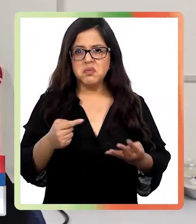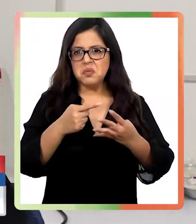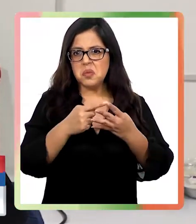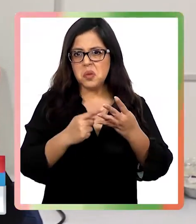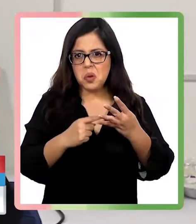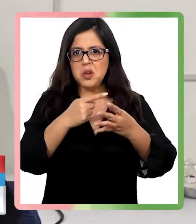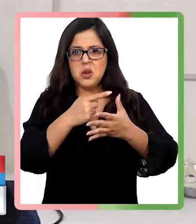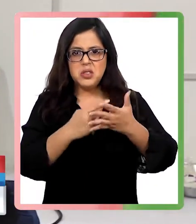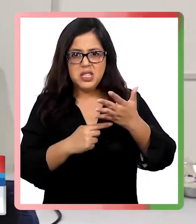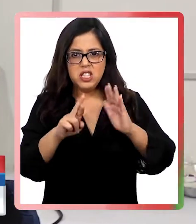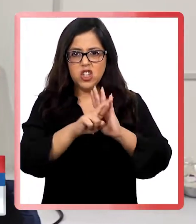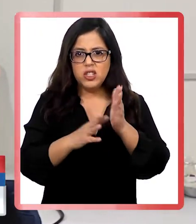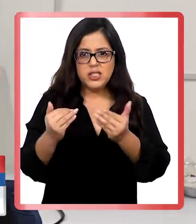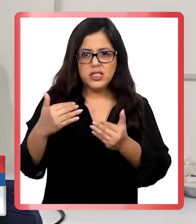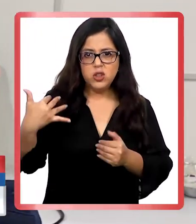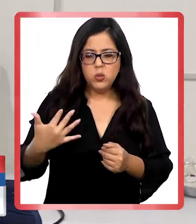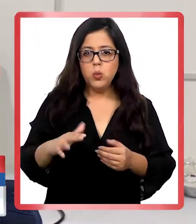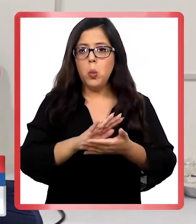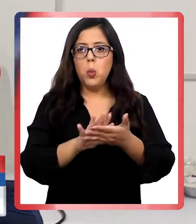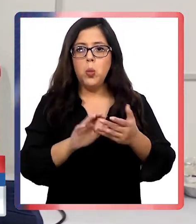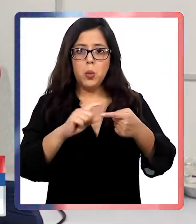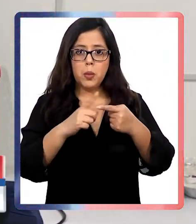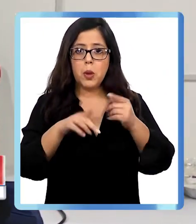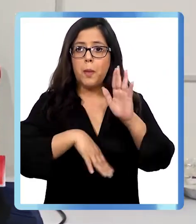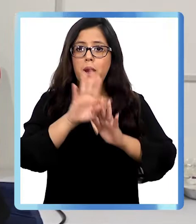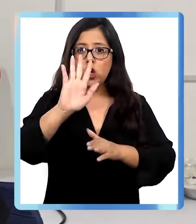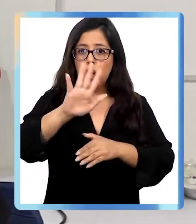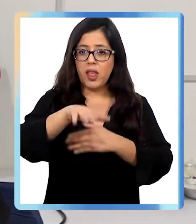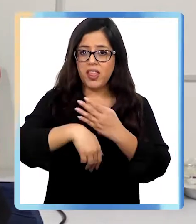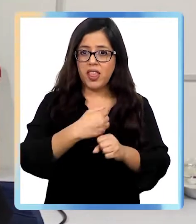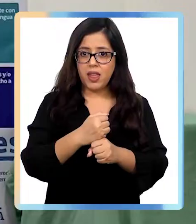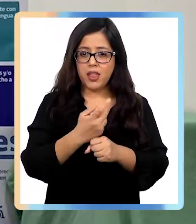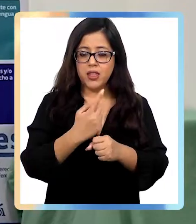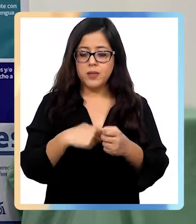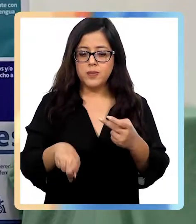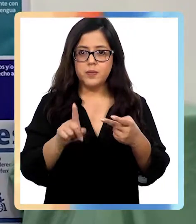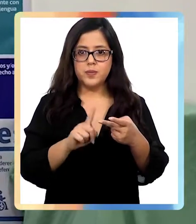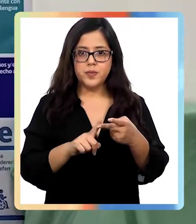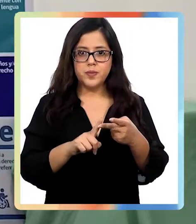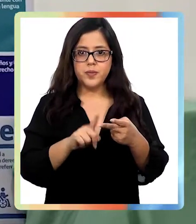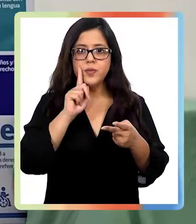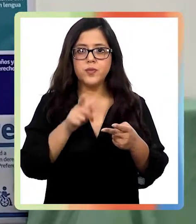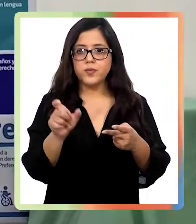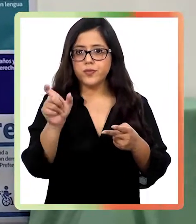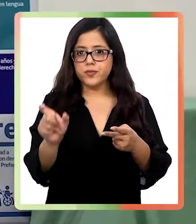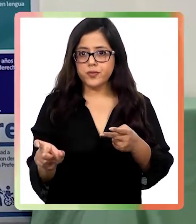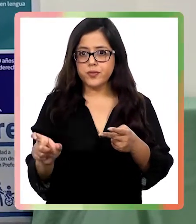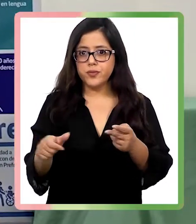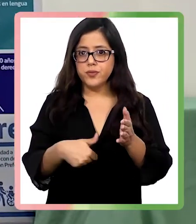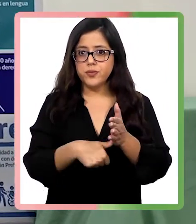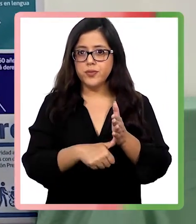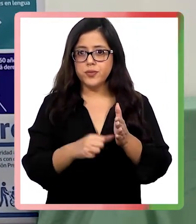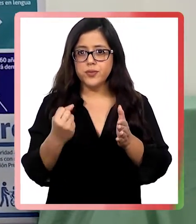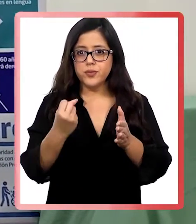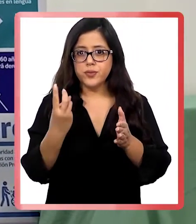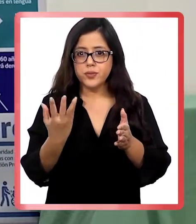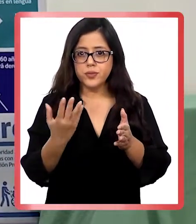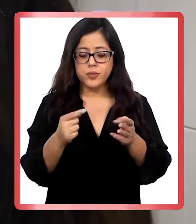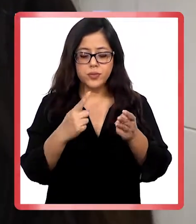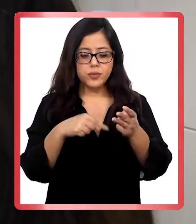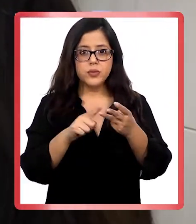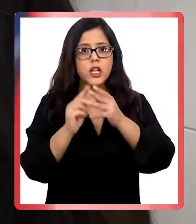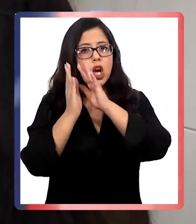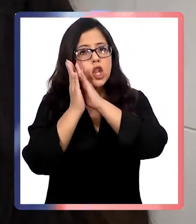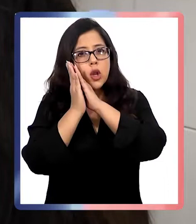grandes requisitos. Primero, ser mayor de edad, tener la cédula de identidad, dormir bastante la noche